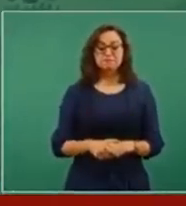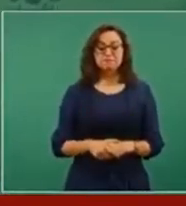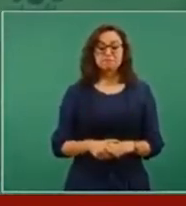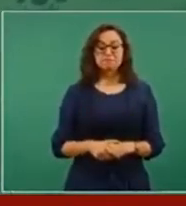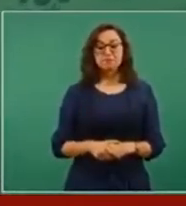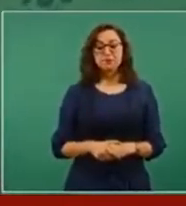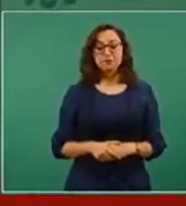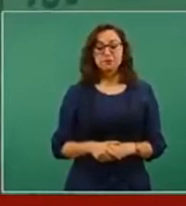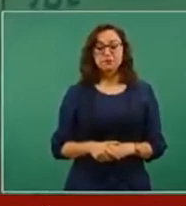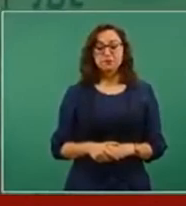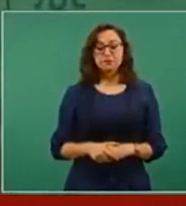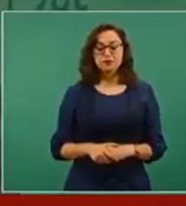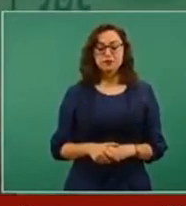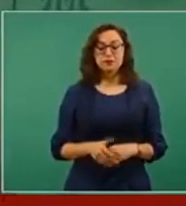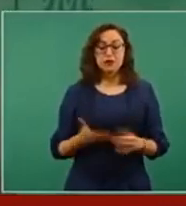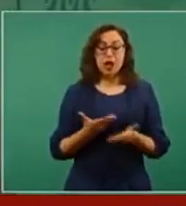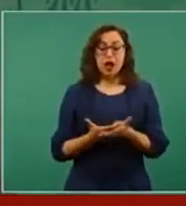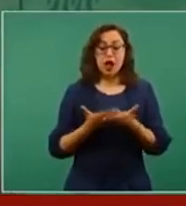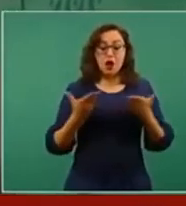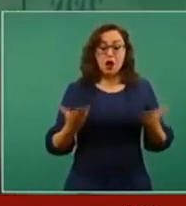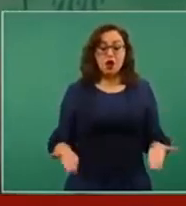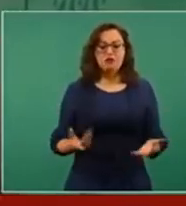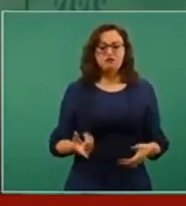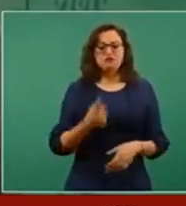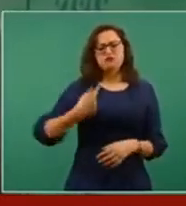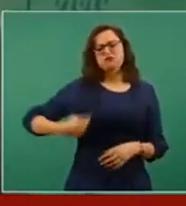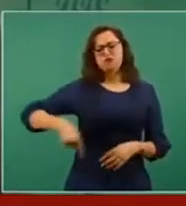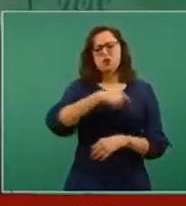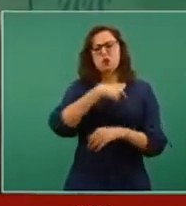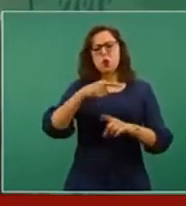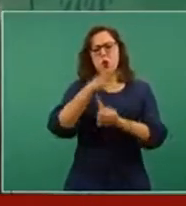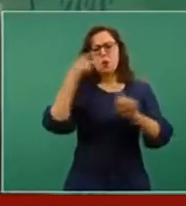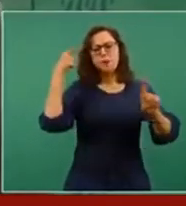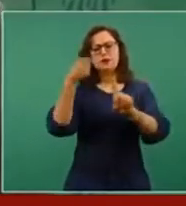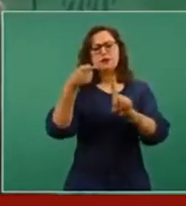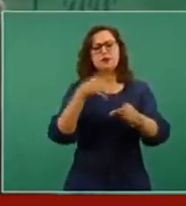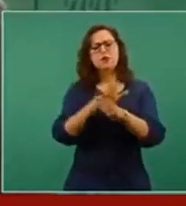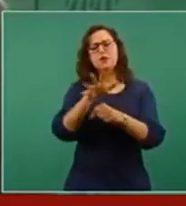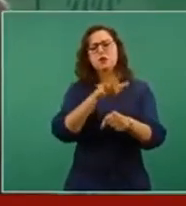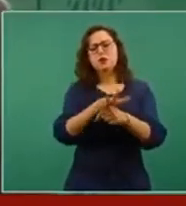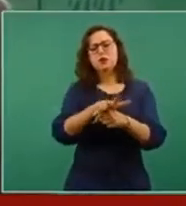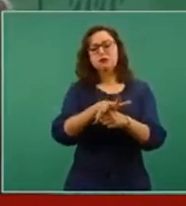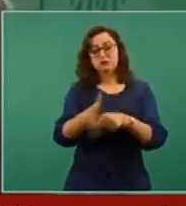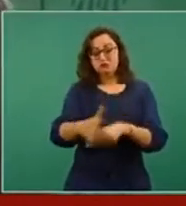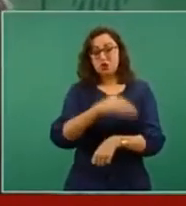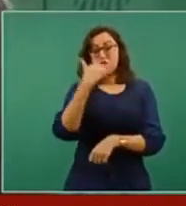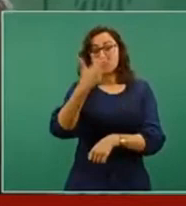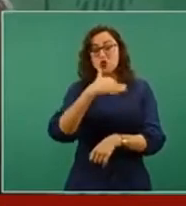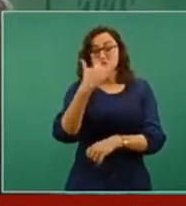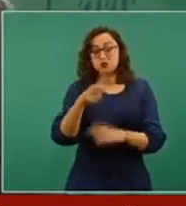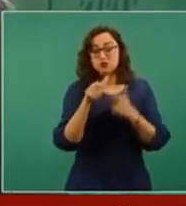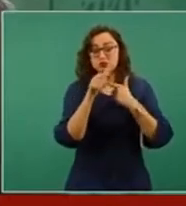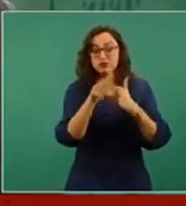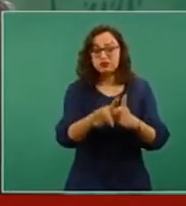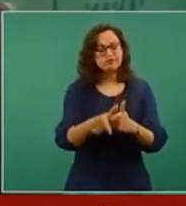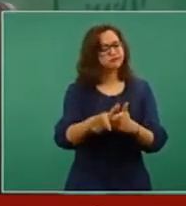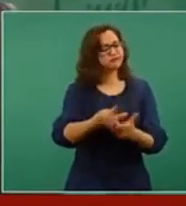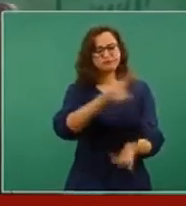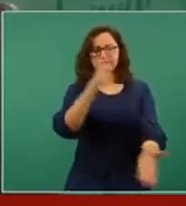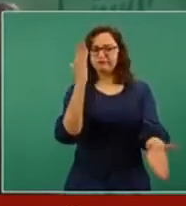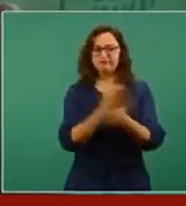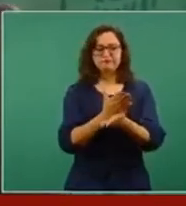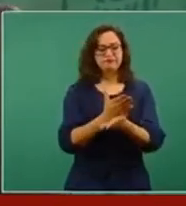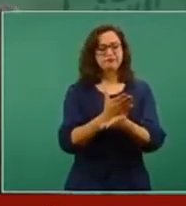nuestro ha sido no permitir la corrupción, no permitir la